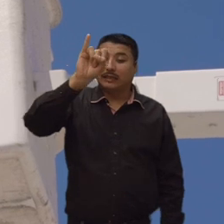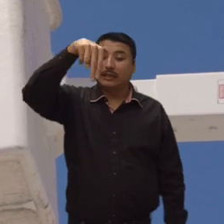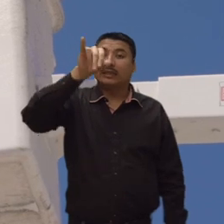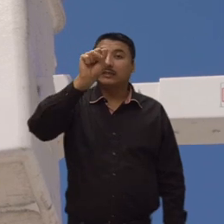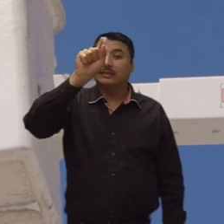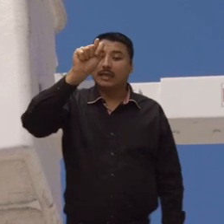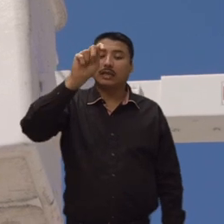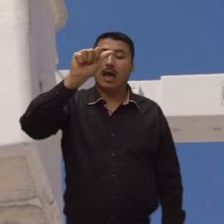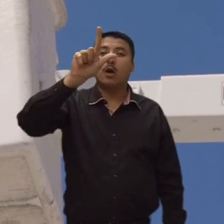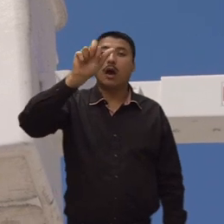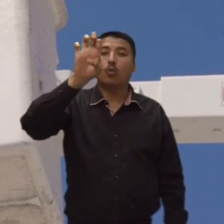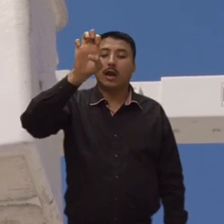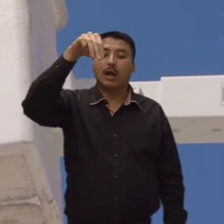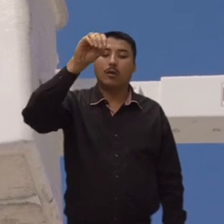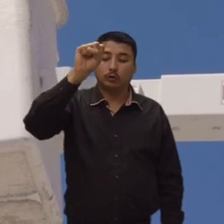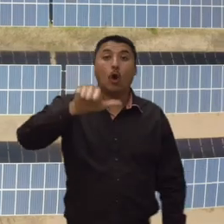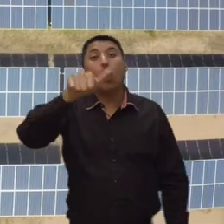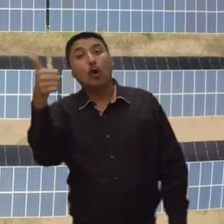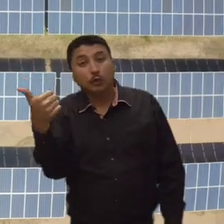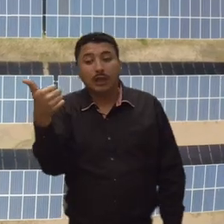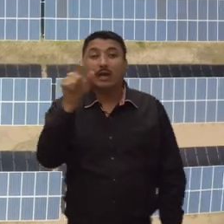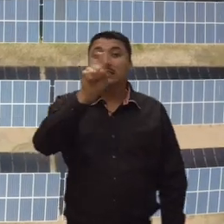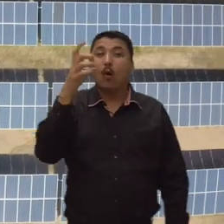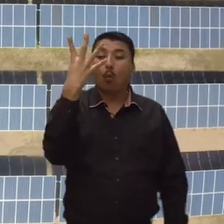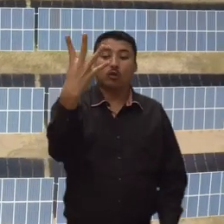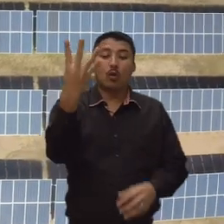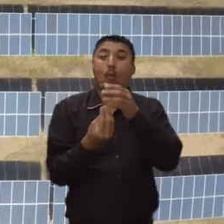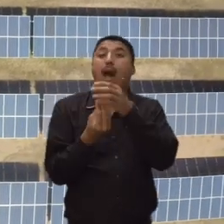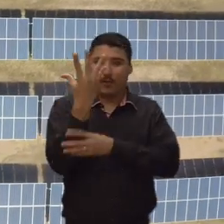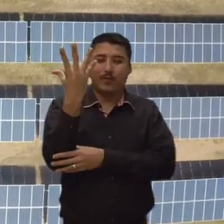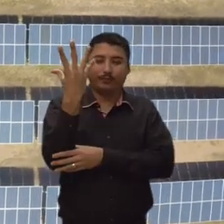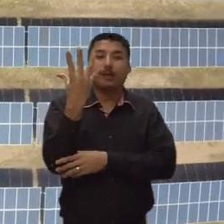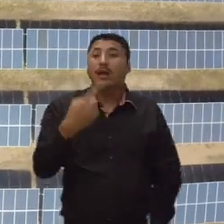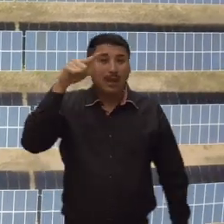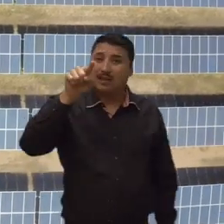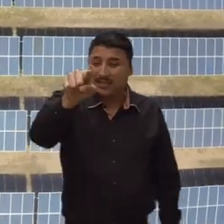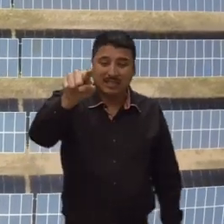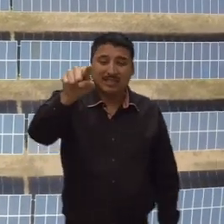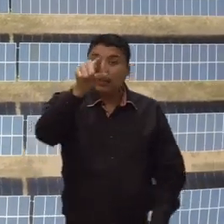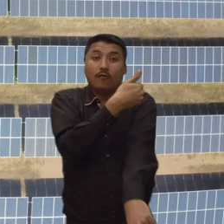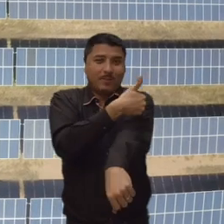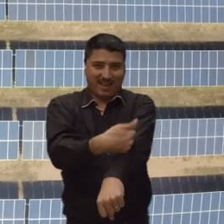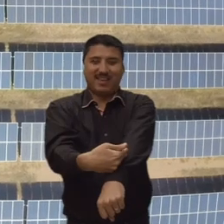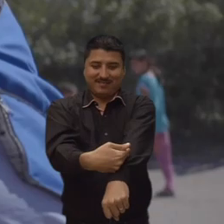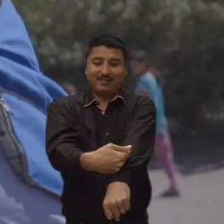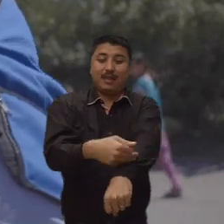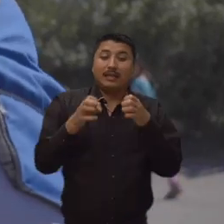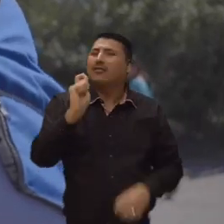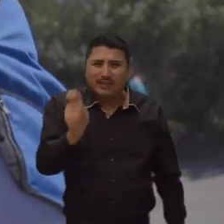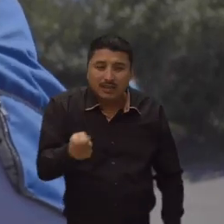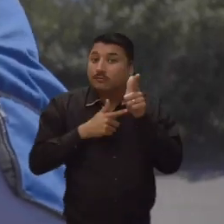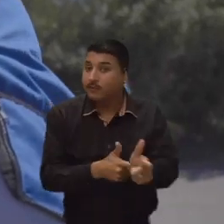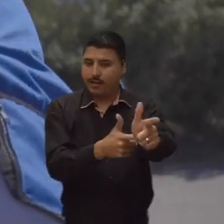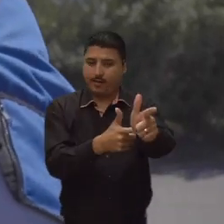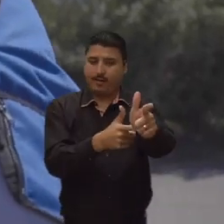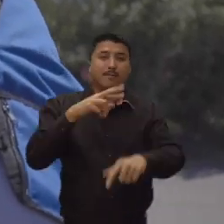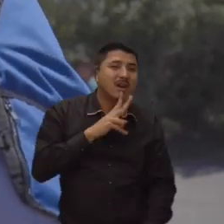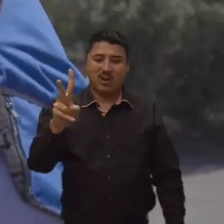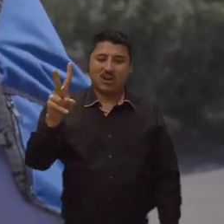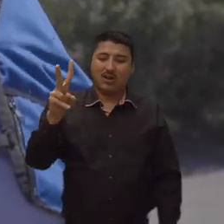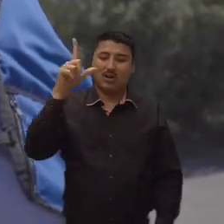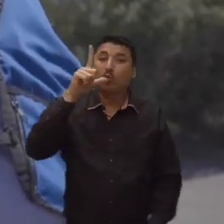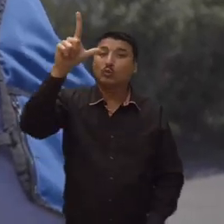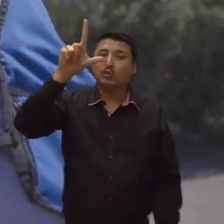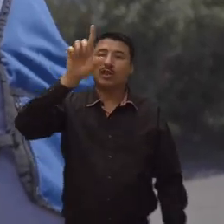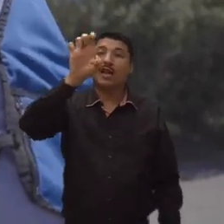toneladas de bióxido de carbono al ambiente, mientras que al año reduciremos 59% nuestro consumo y ahorraremos más de 7